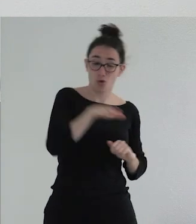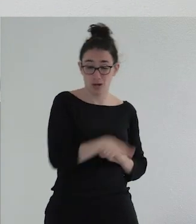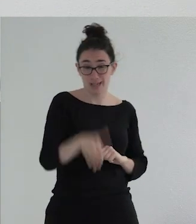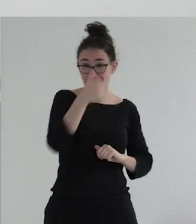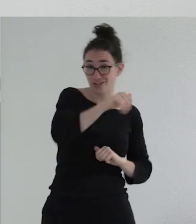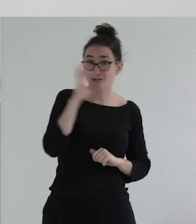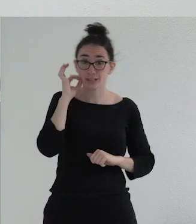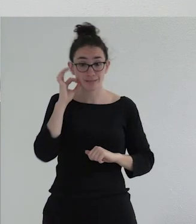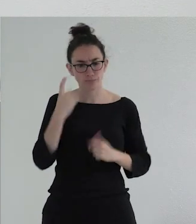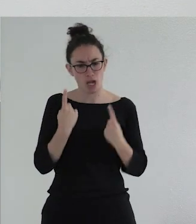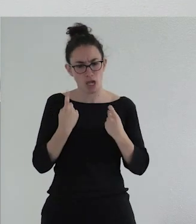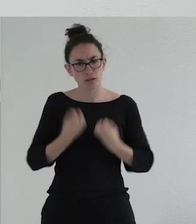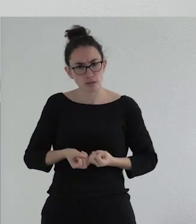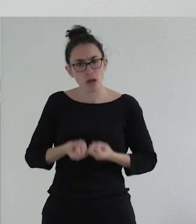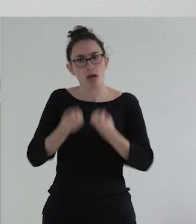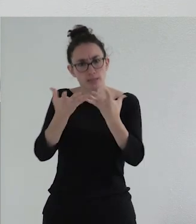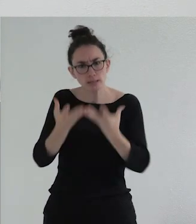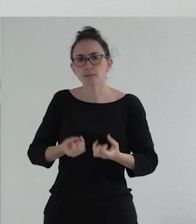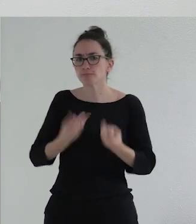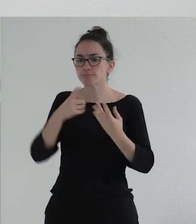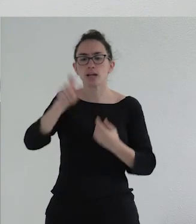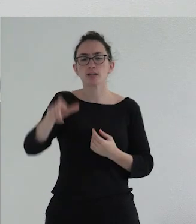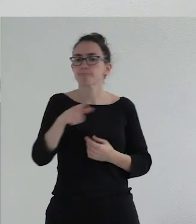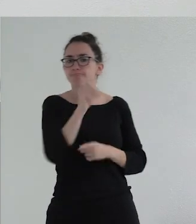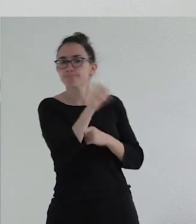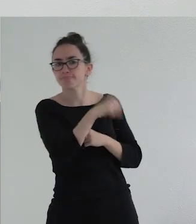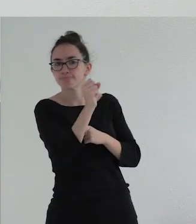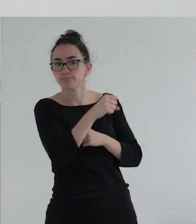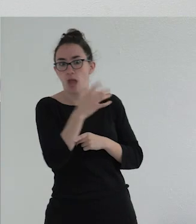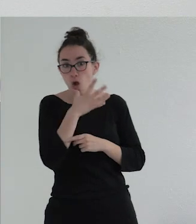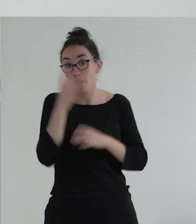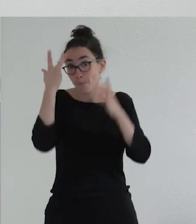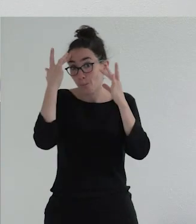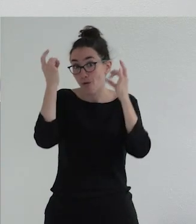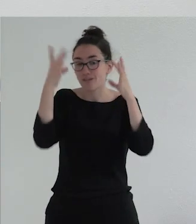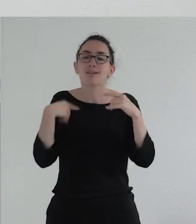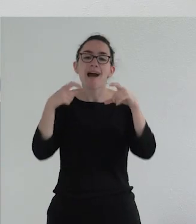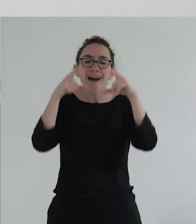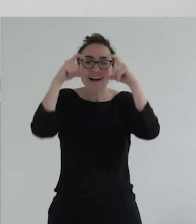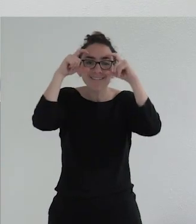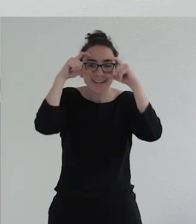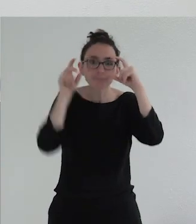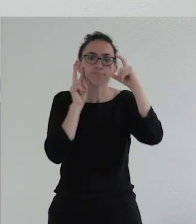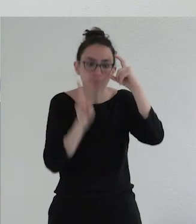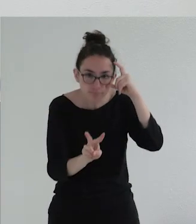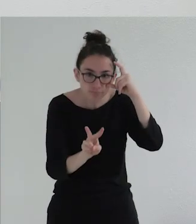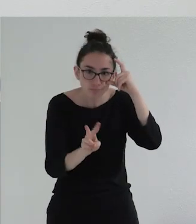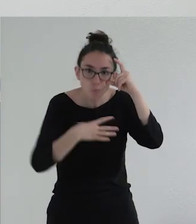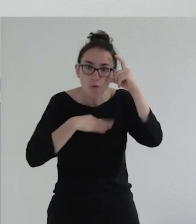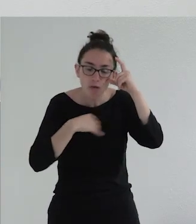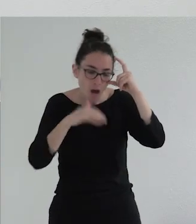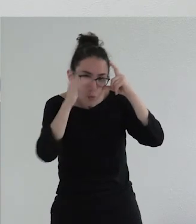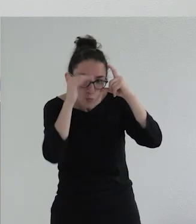expresaban sus necesidades y no eran tenidas en cuenta y ahora por suerte que tenemos estas gafas podemos verlos y escuchar sus